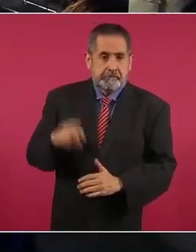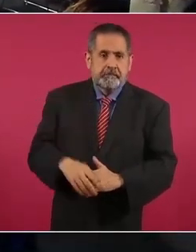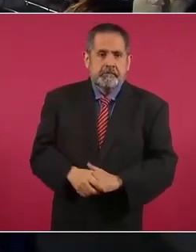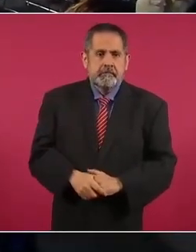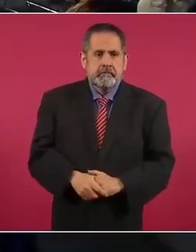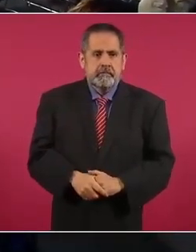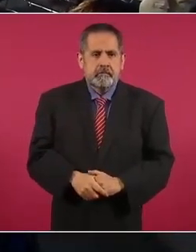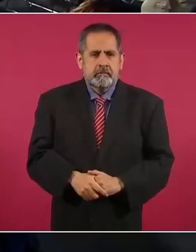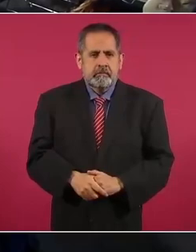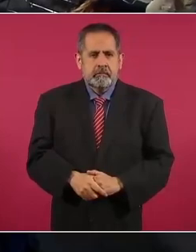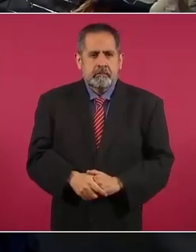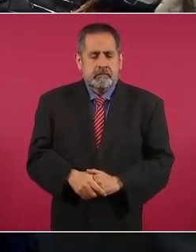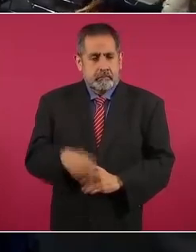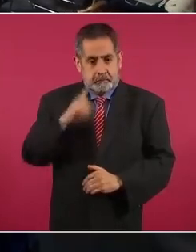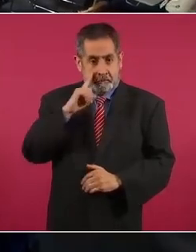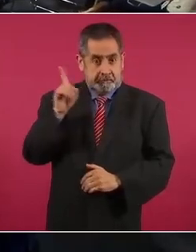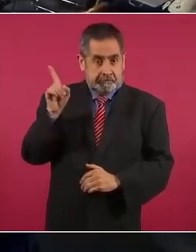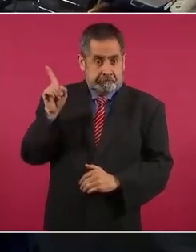este es Choy,